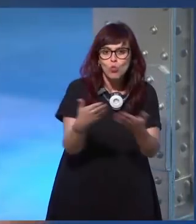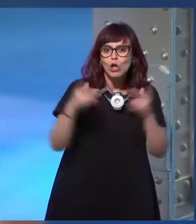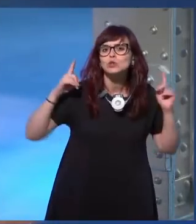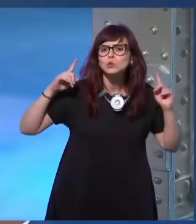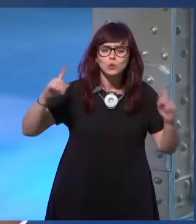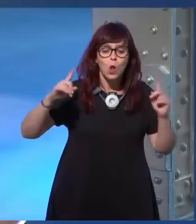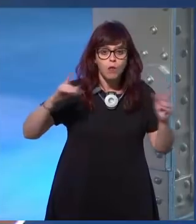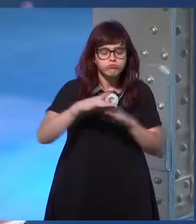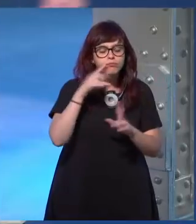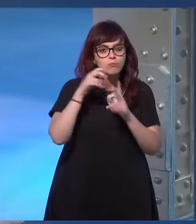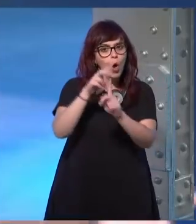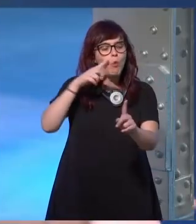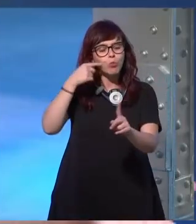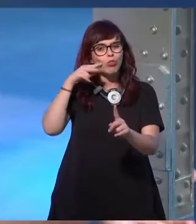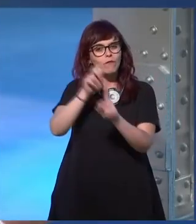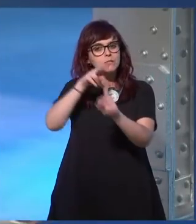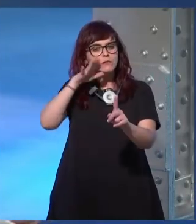no tenía por qué ser como yo lo veía